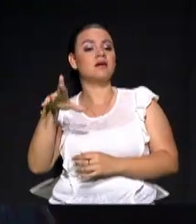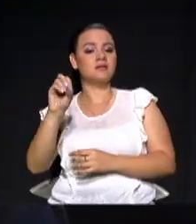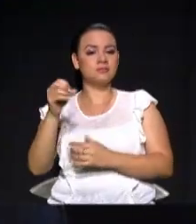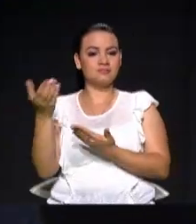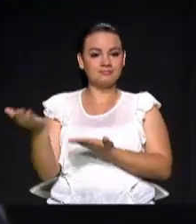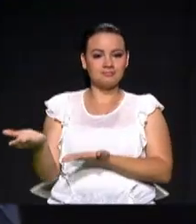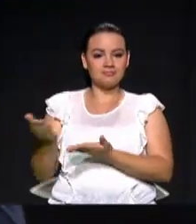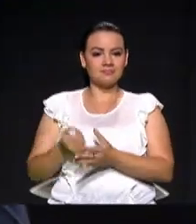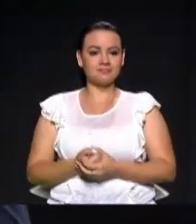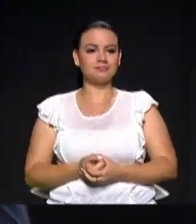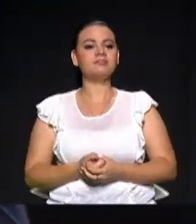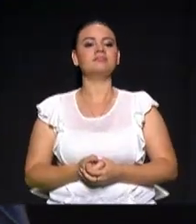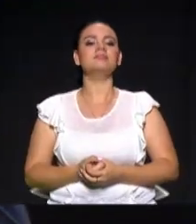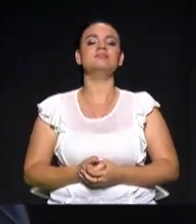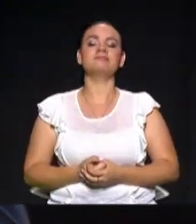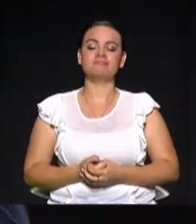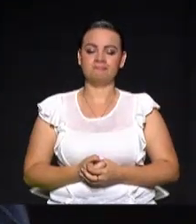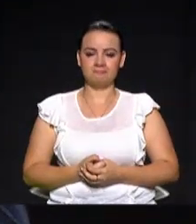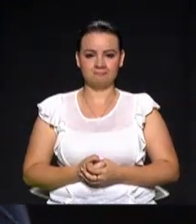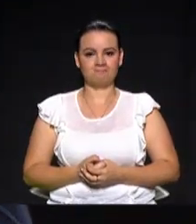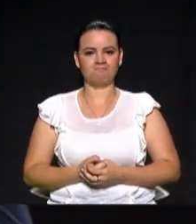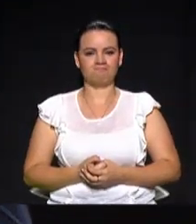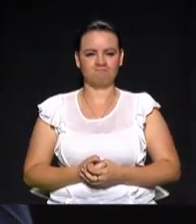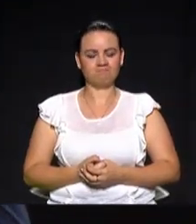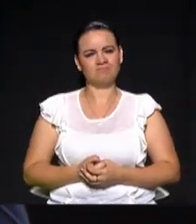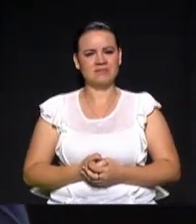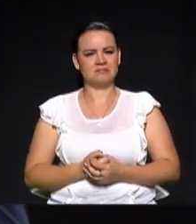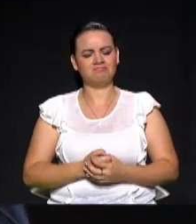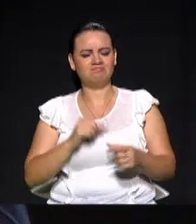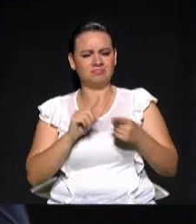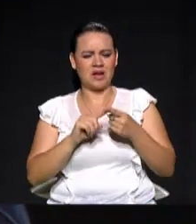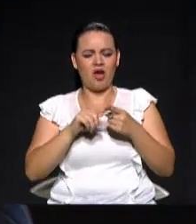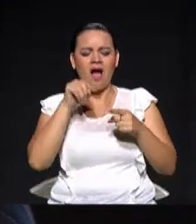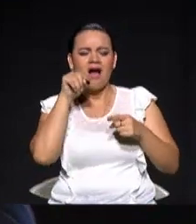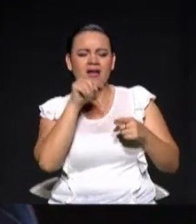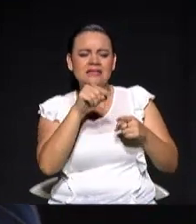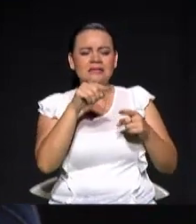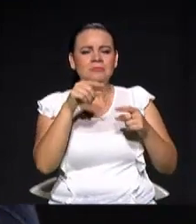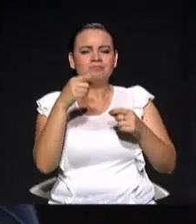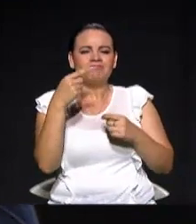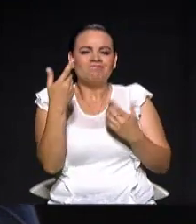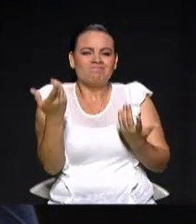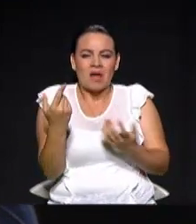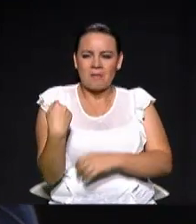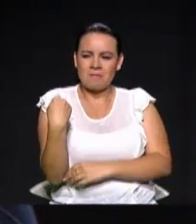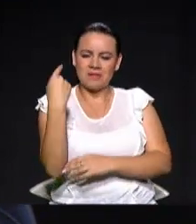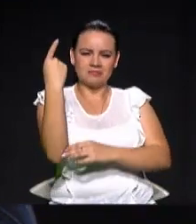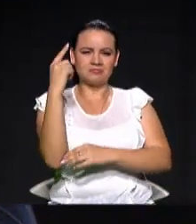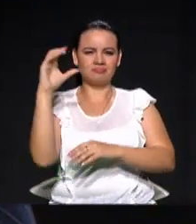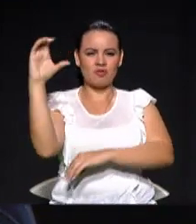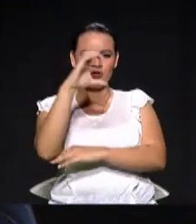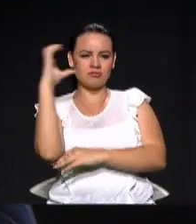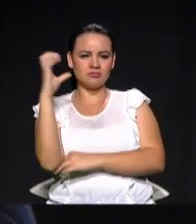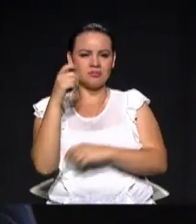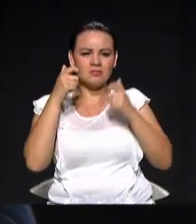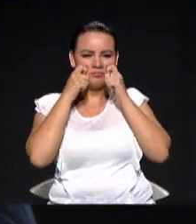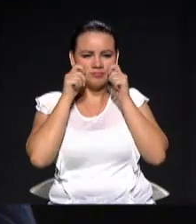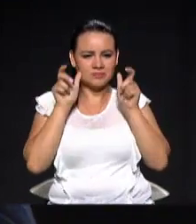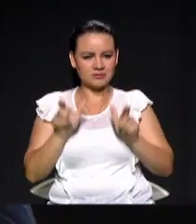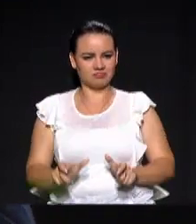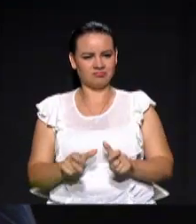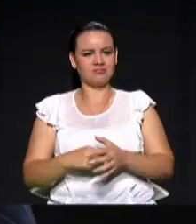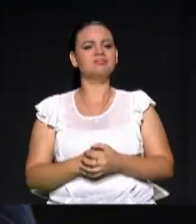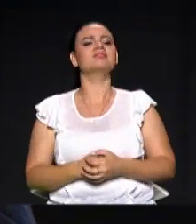Bueno, lo primero que hay que decir es que la Colombia Humana es un movimiento político, un partido que defiende cabalmente lo que es